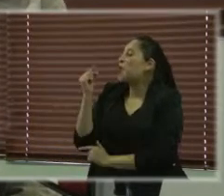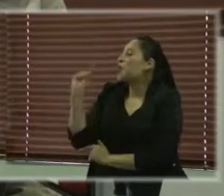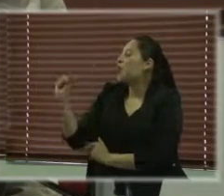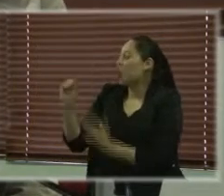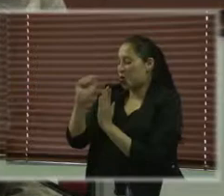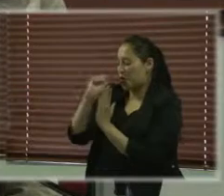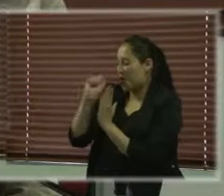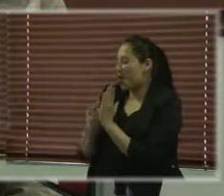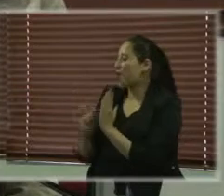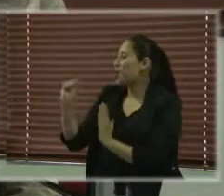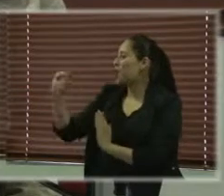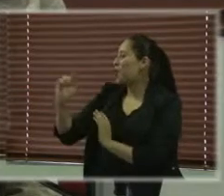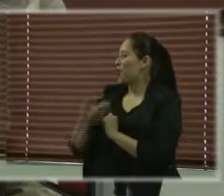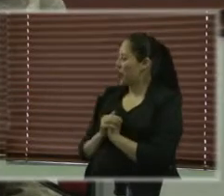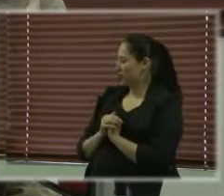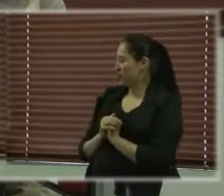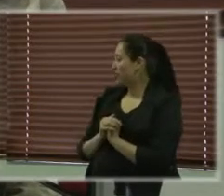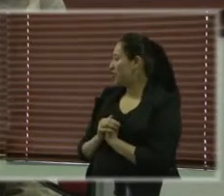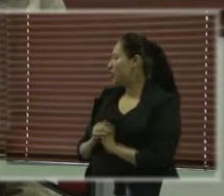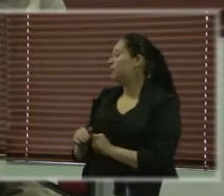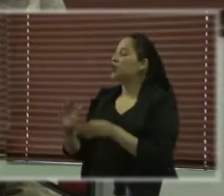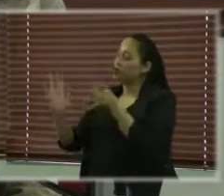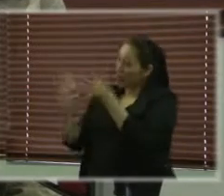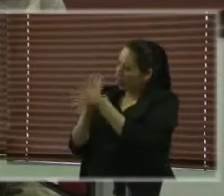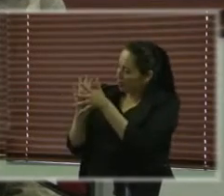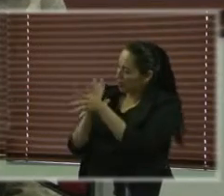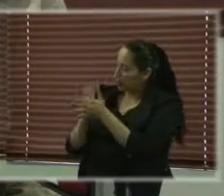y yo les comento que 35